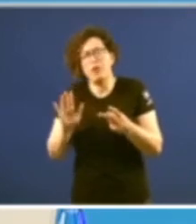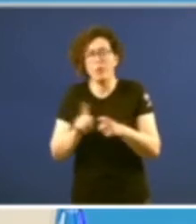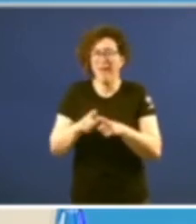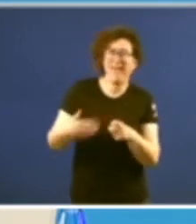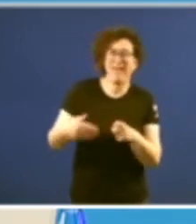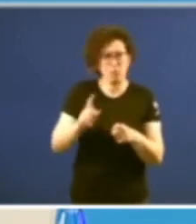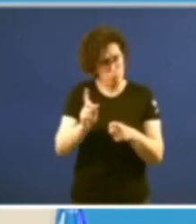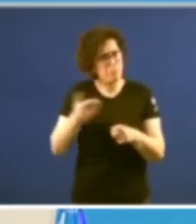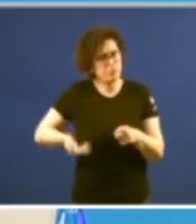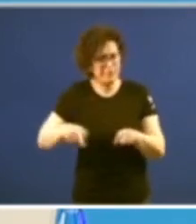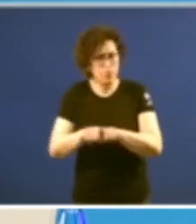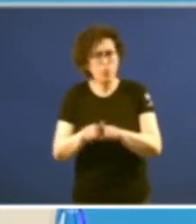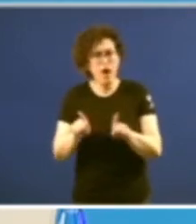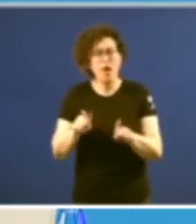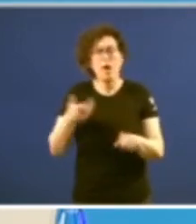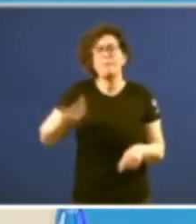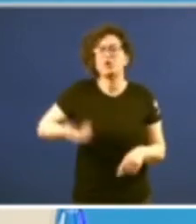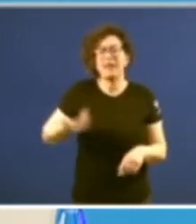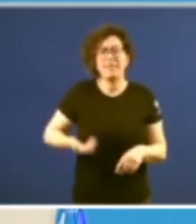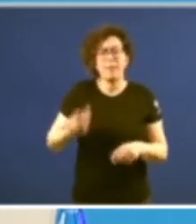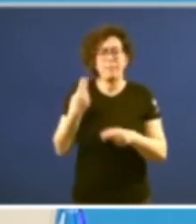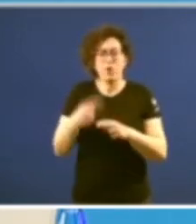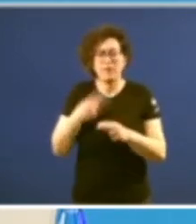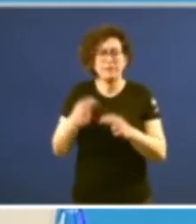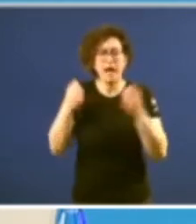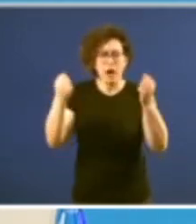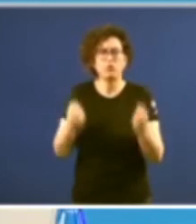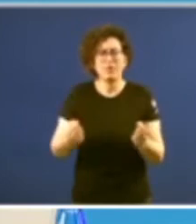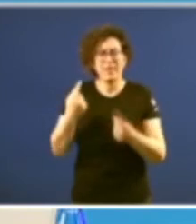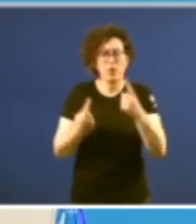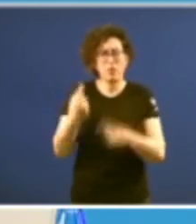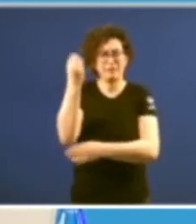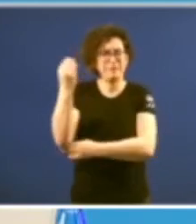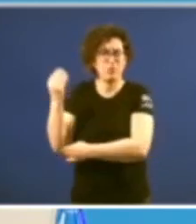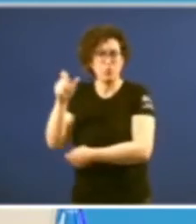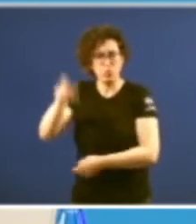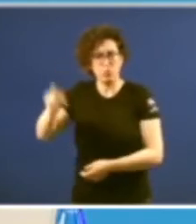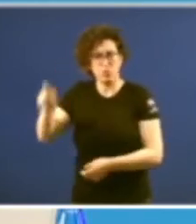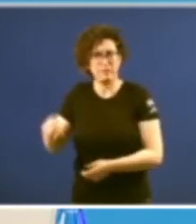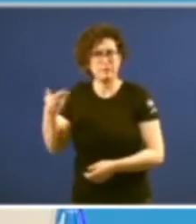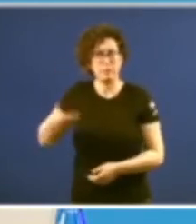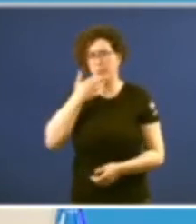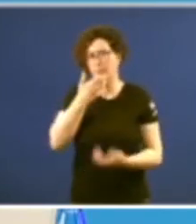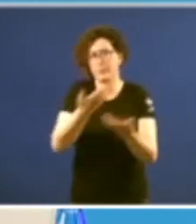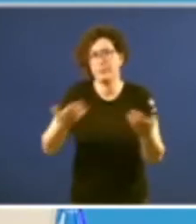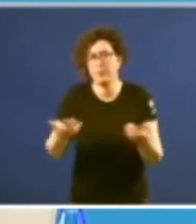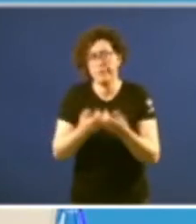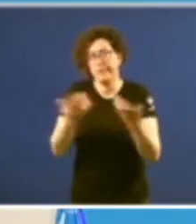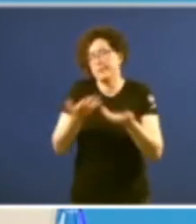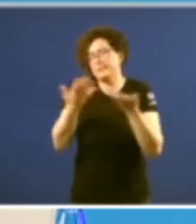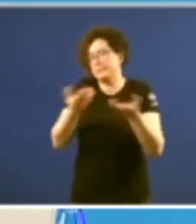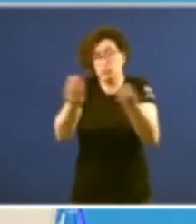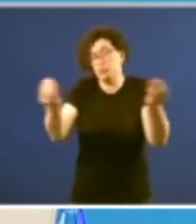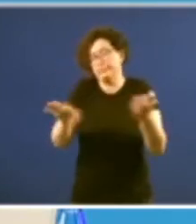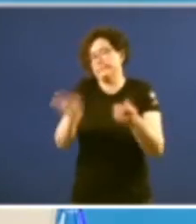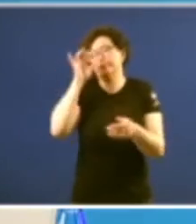importante o peso político e a autoridade de algunas figuras importantes como pudieron ser entre moitos outros